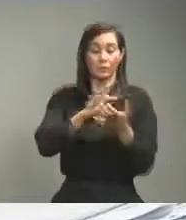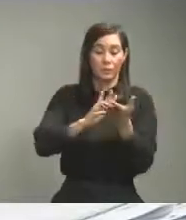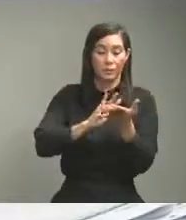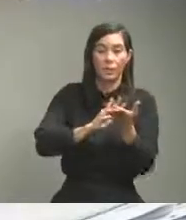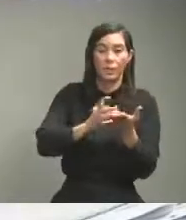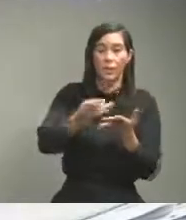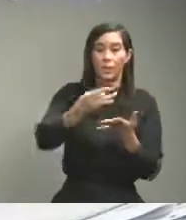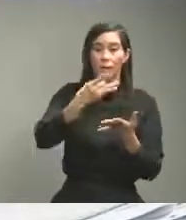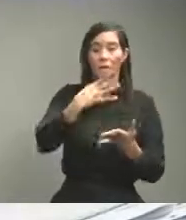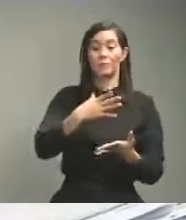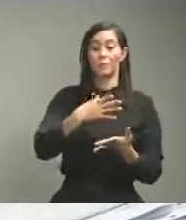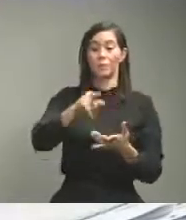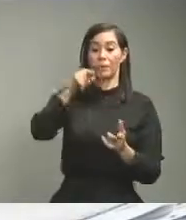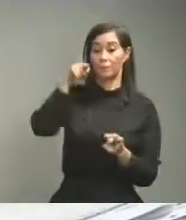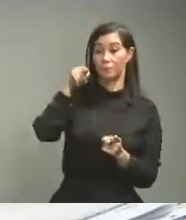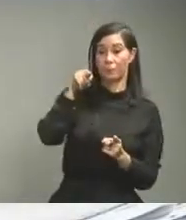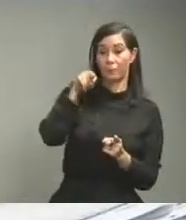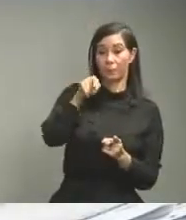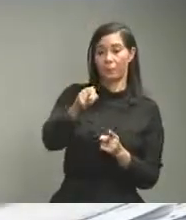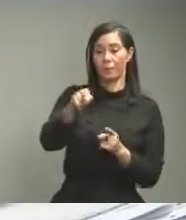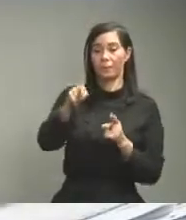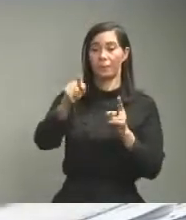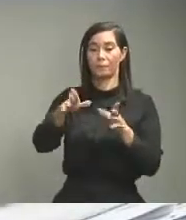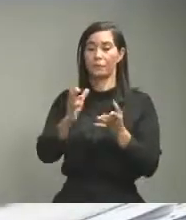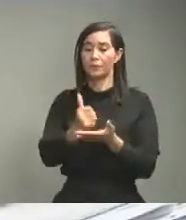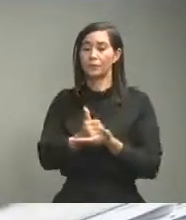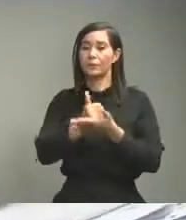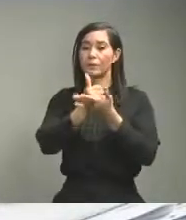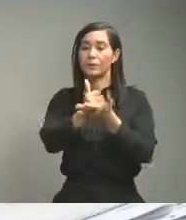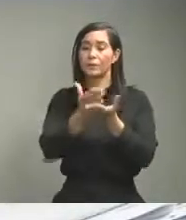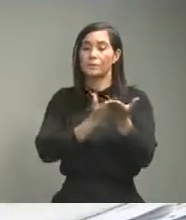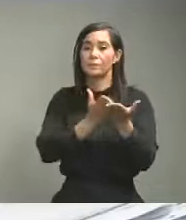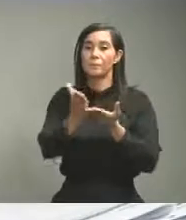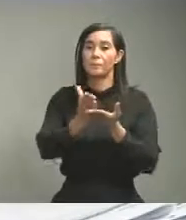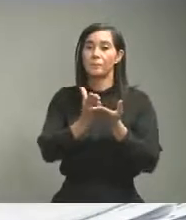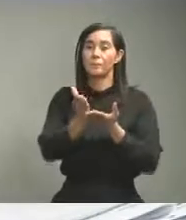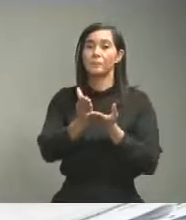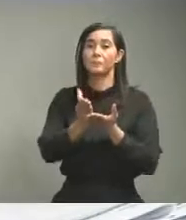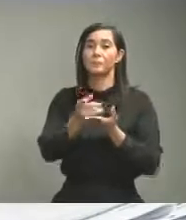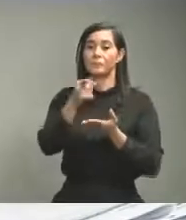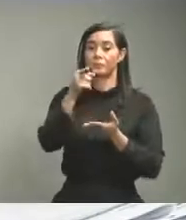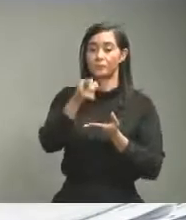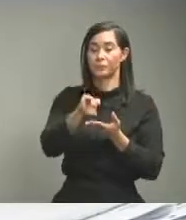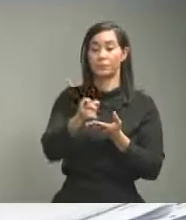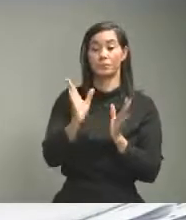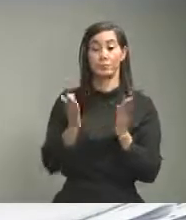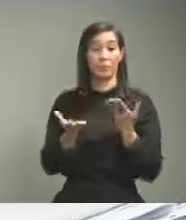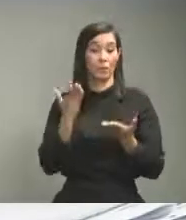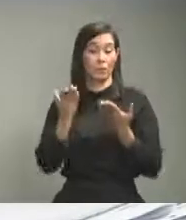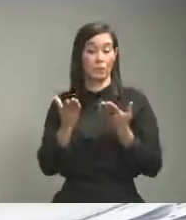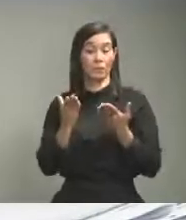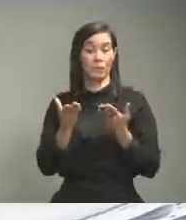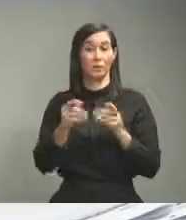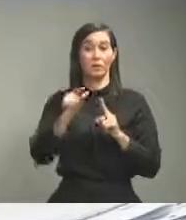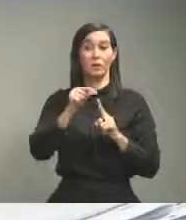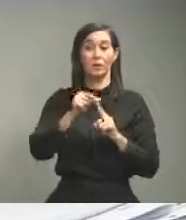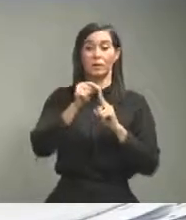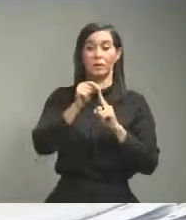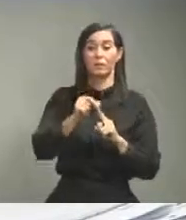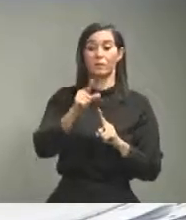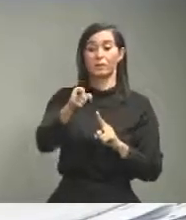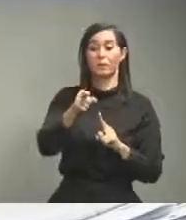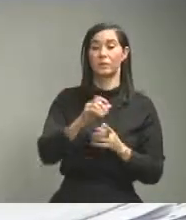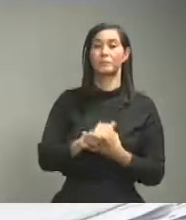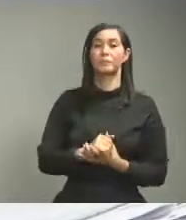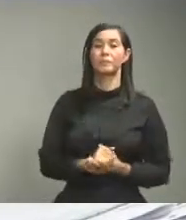y es donde se realiza la prestación de servicio salvo en programas especiales y en los